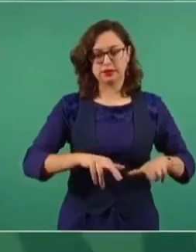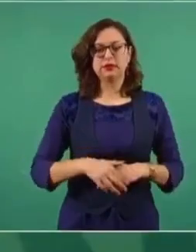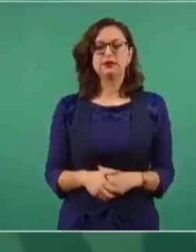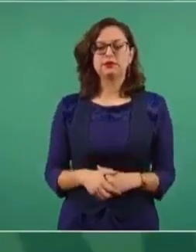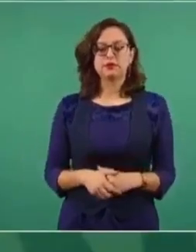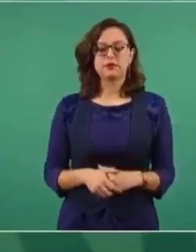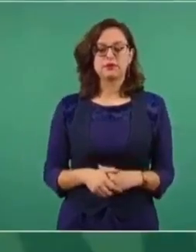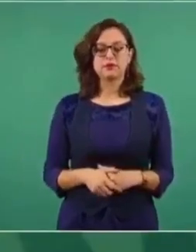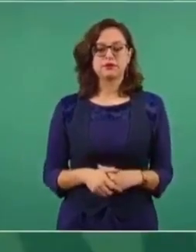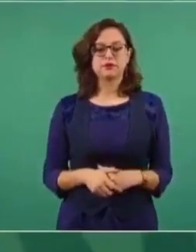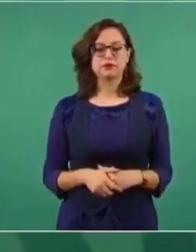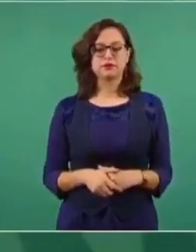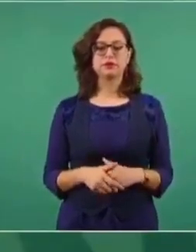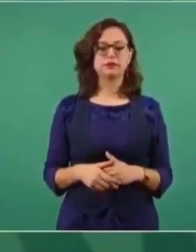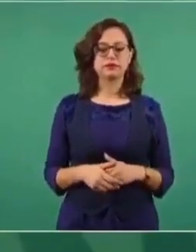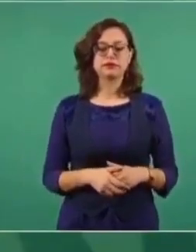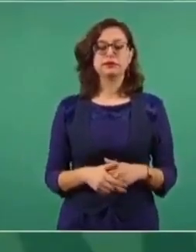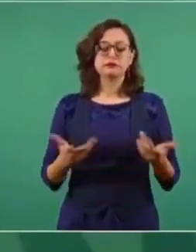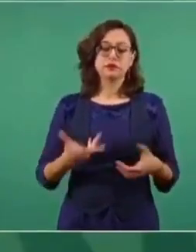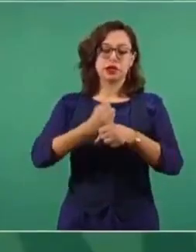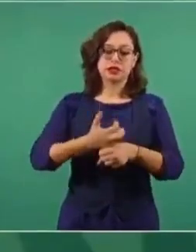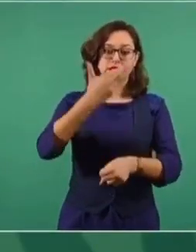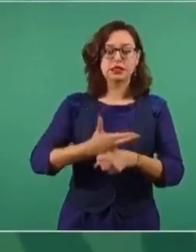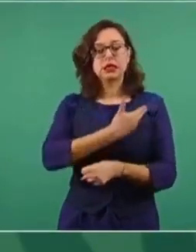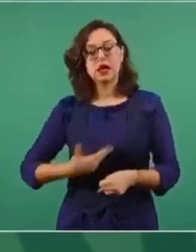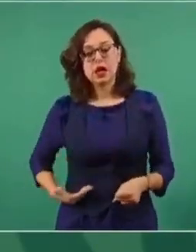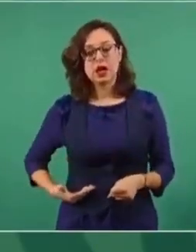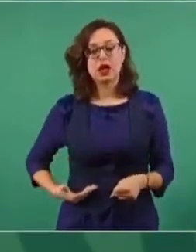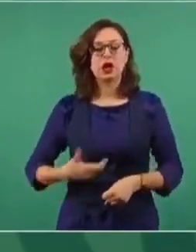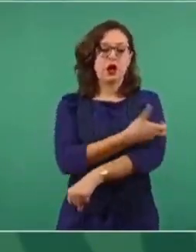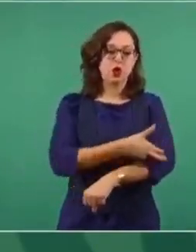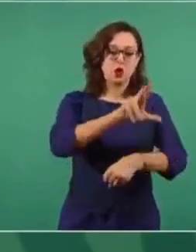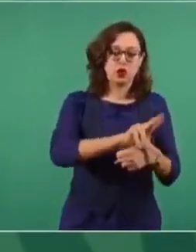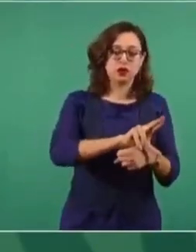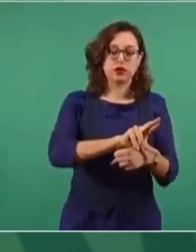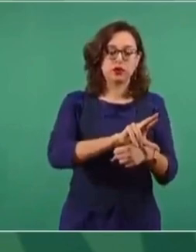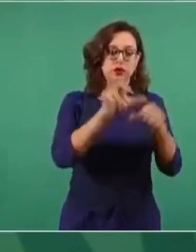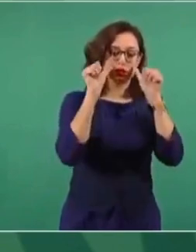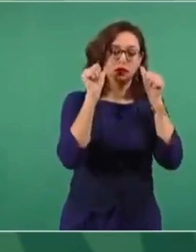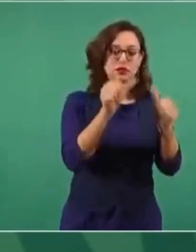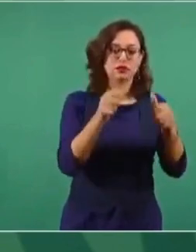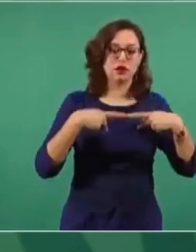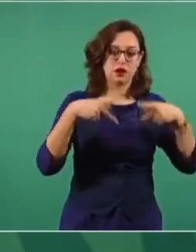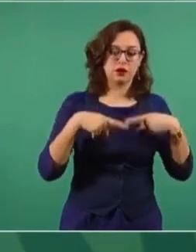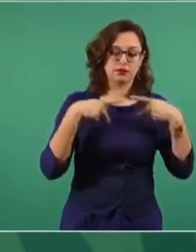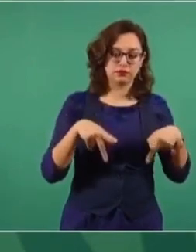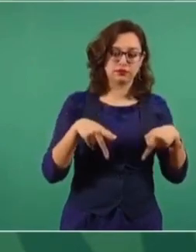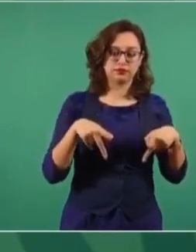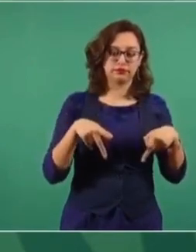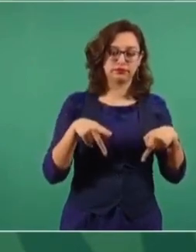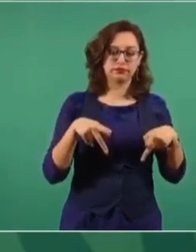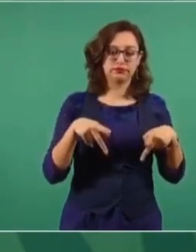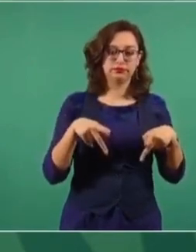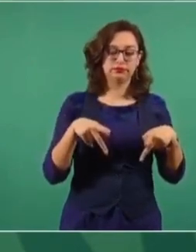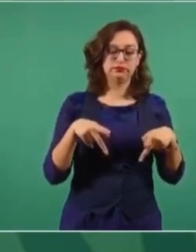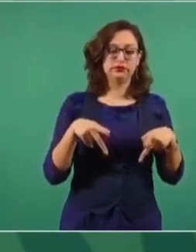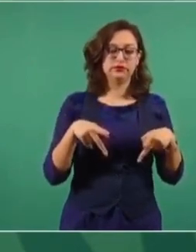Y se va a fusionar la Secretaría Técnica de la Presidencia con la coordinación de atención a